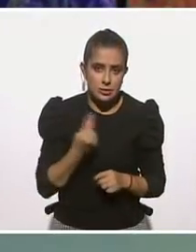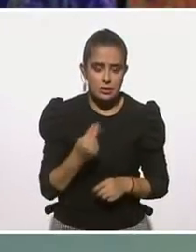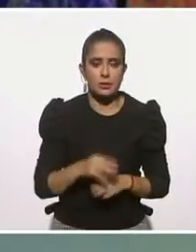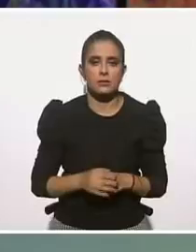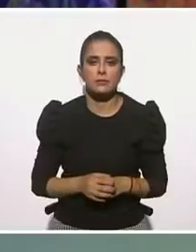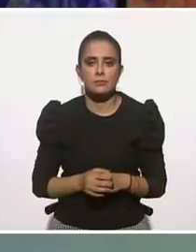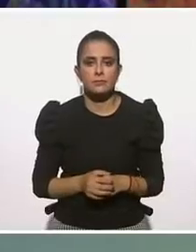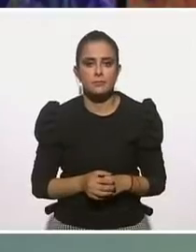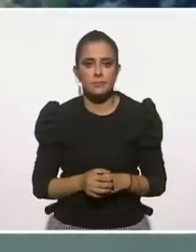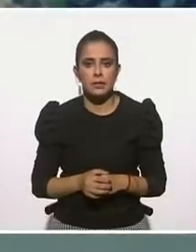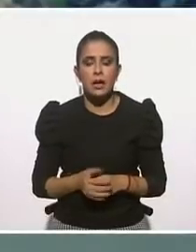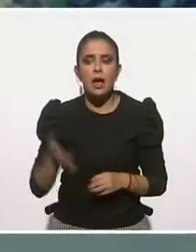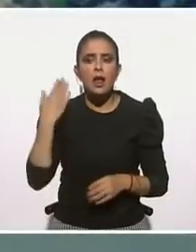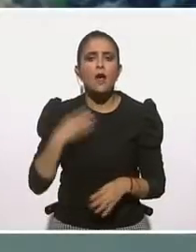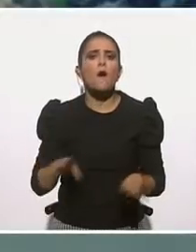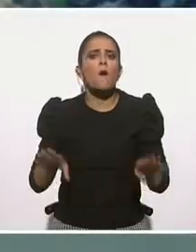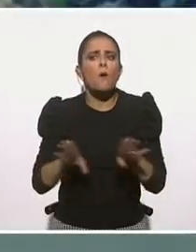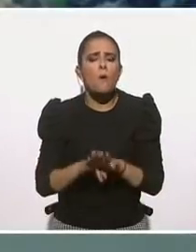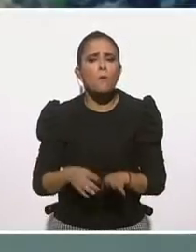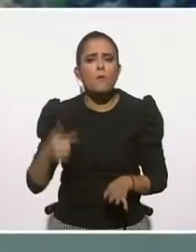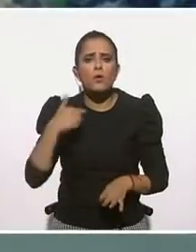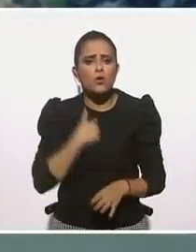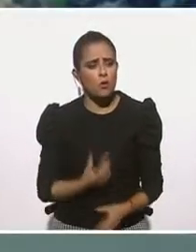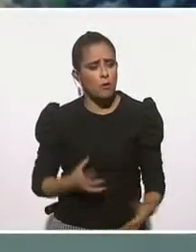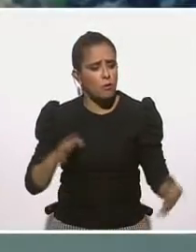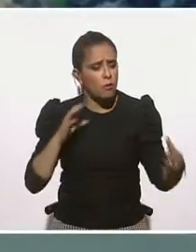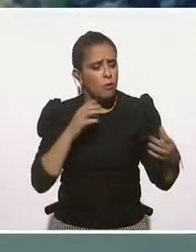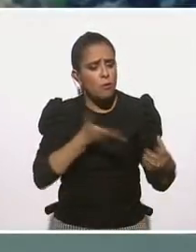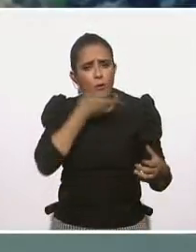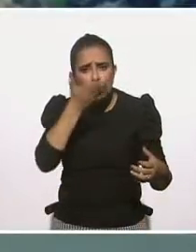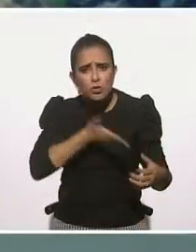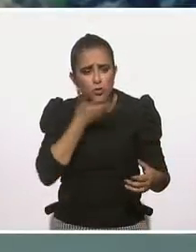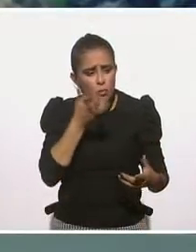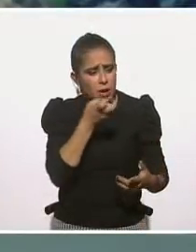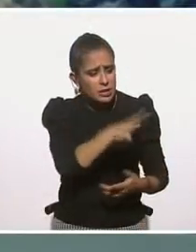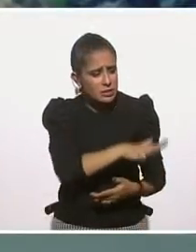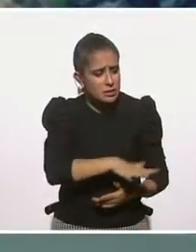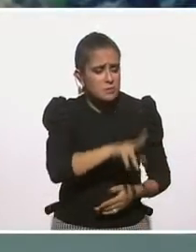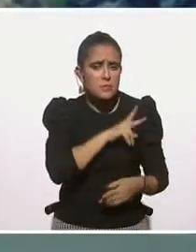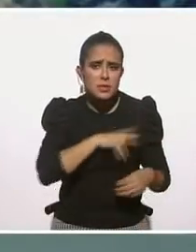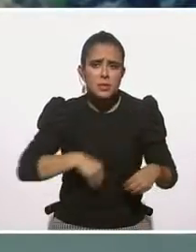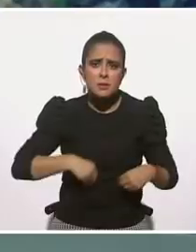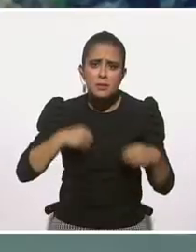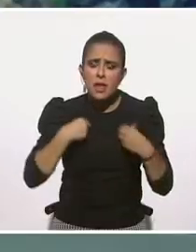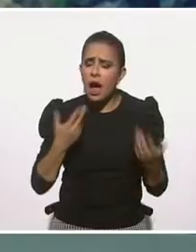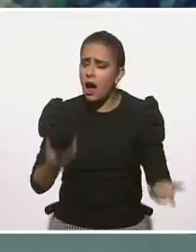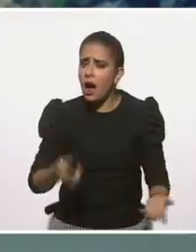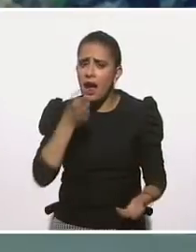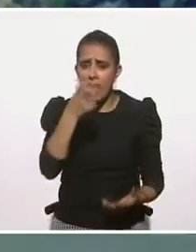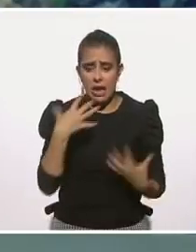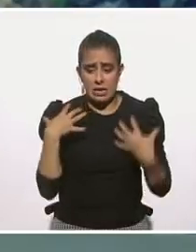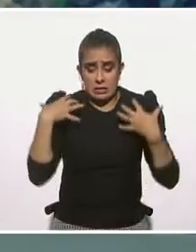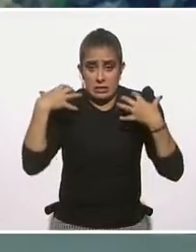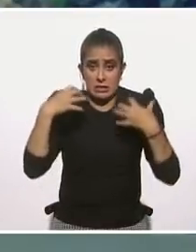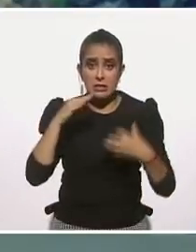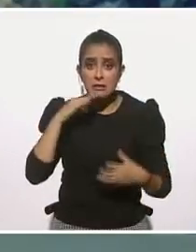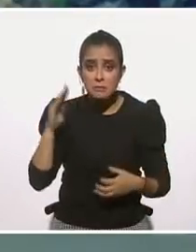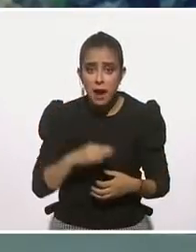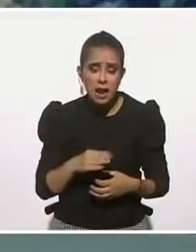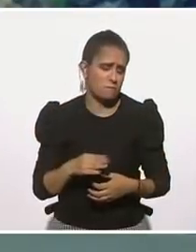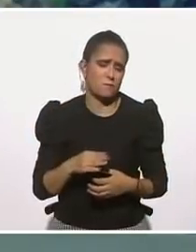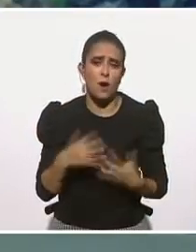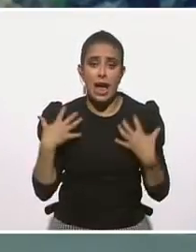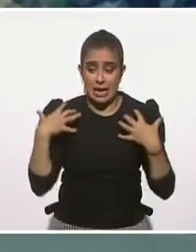cómo me adapto o más bien, más bien, ¿cómo entiendo que vivo gracias al estrés? O sea, el estrés no es malo, el estrés nos